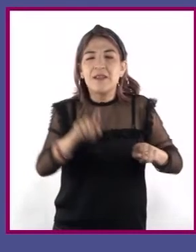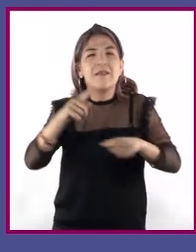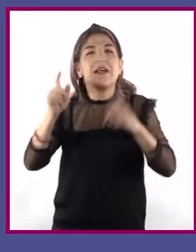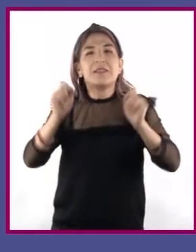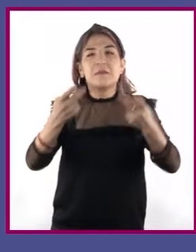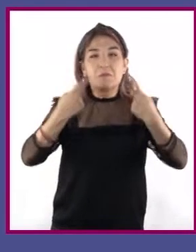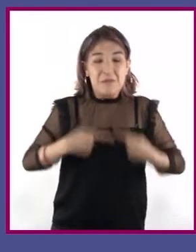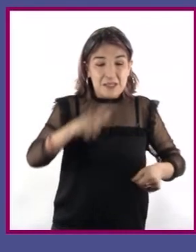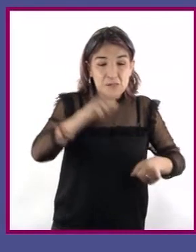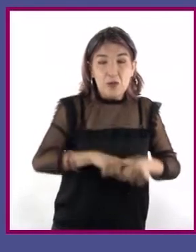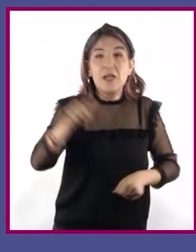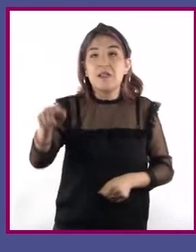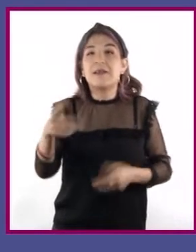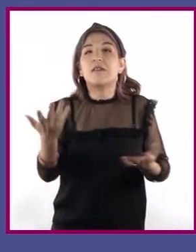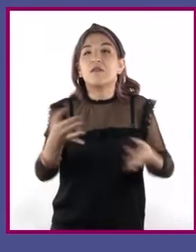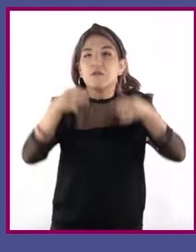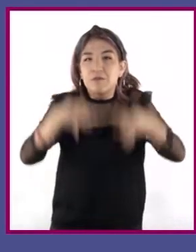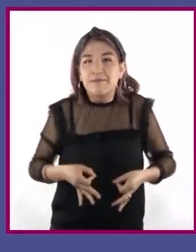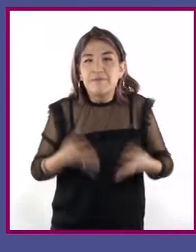personal y un hecho?